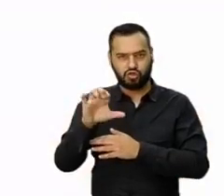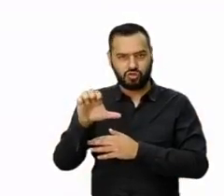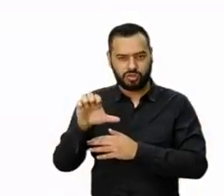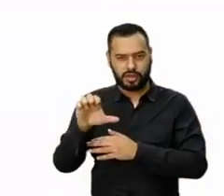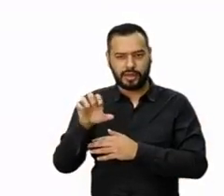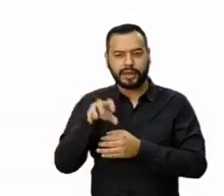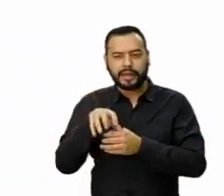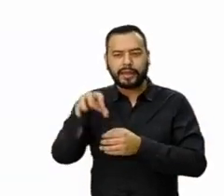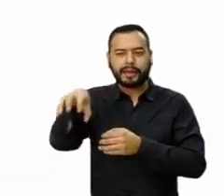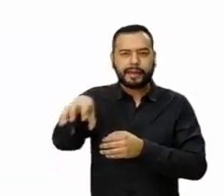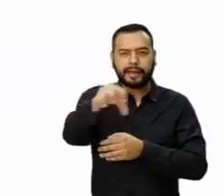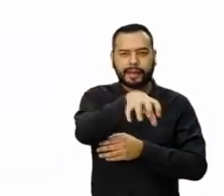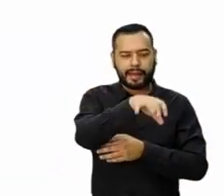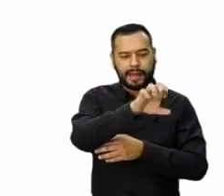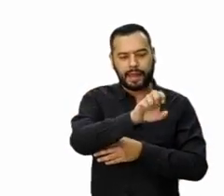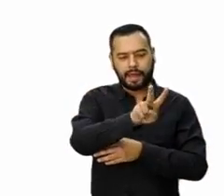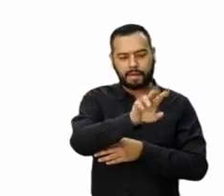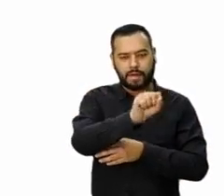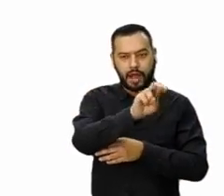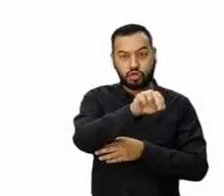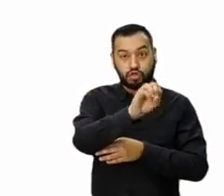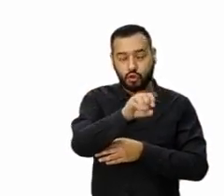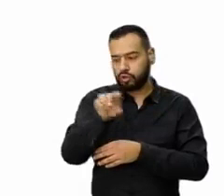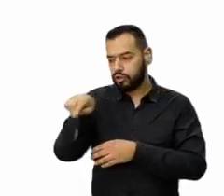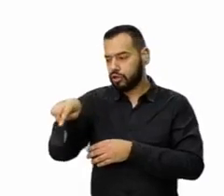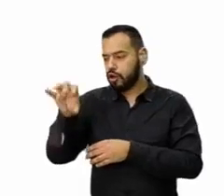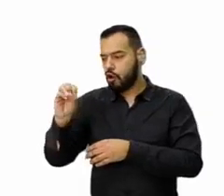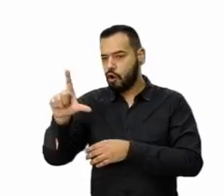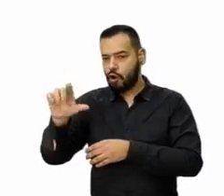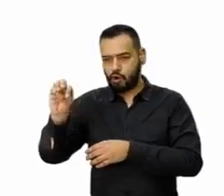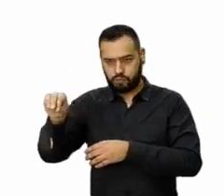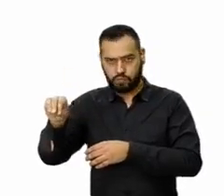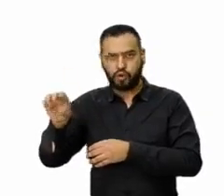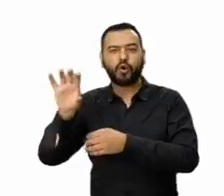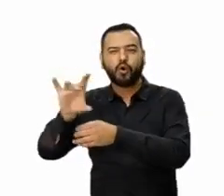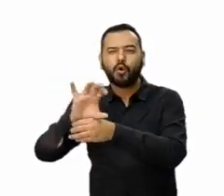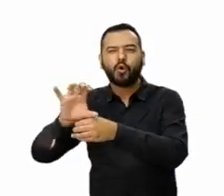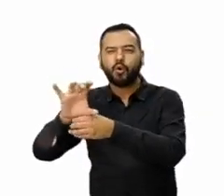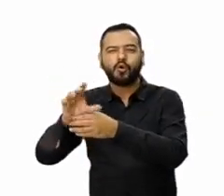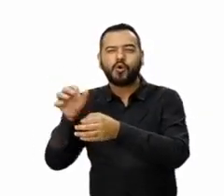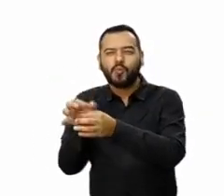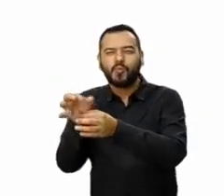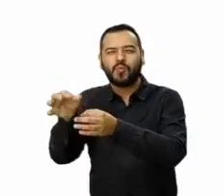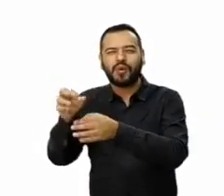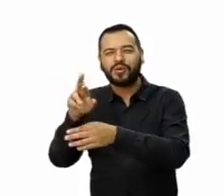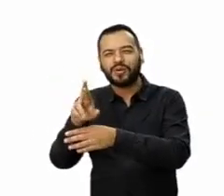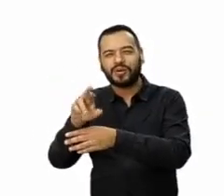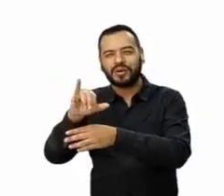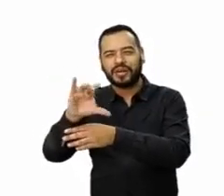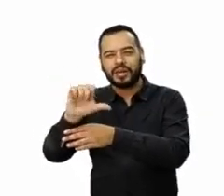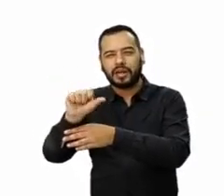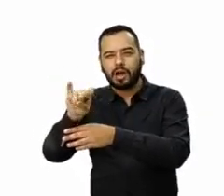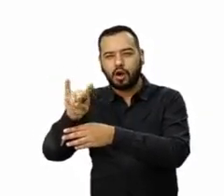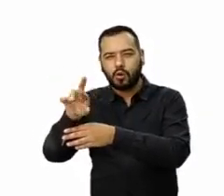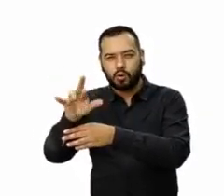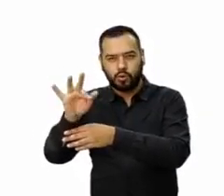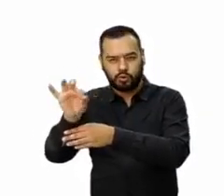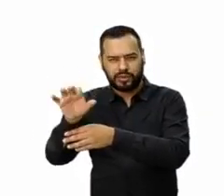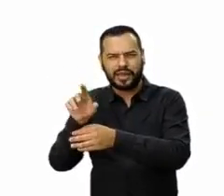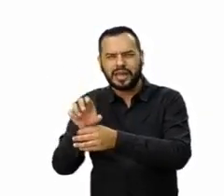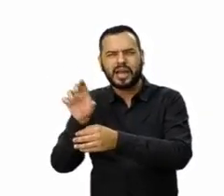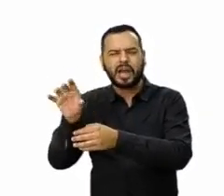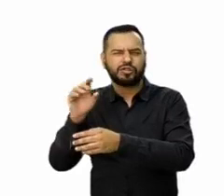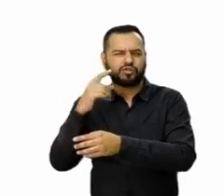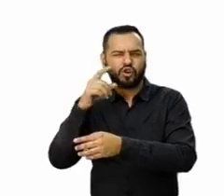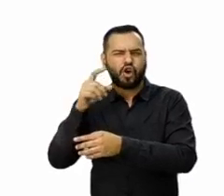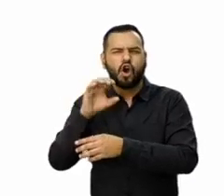etapas Evano y Olmo. En Cundinamarca, en lo que es en la zona de Ricaute, y adicionalmente en Bogotá hacia la zona de